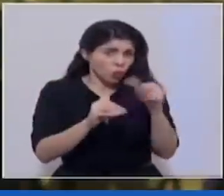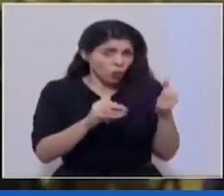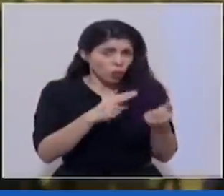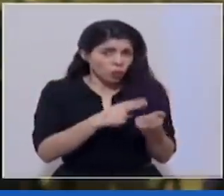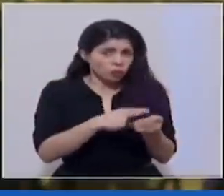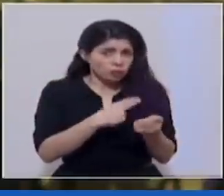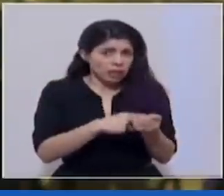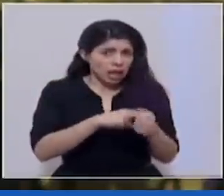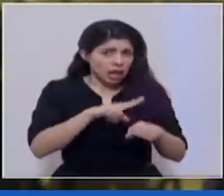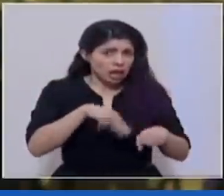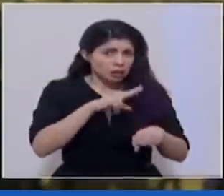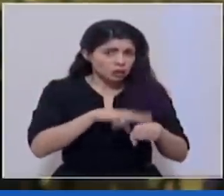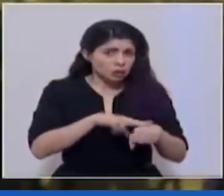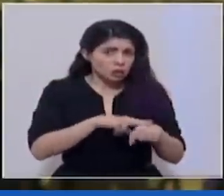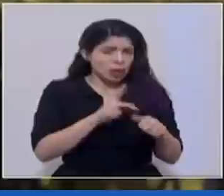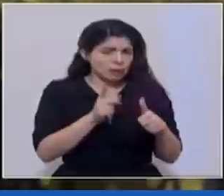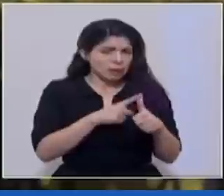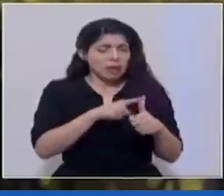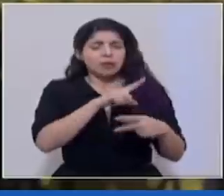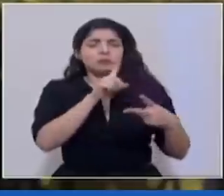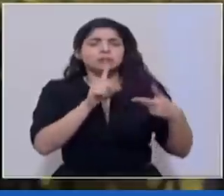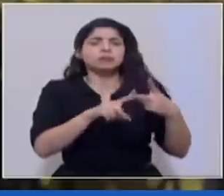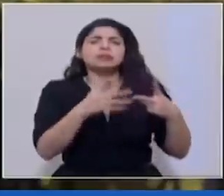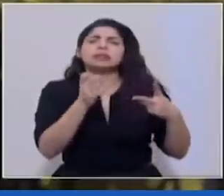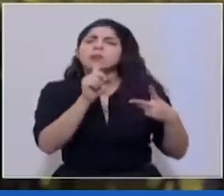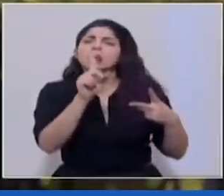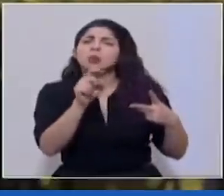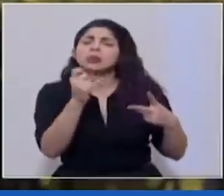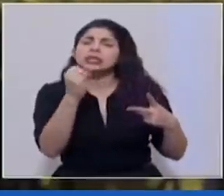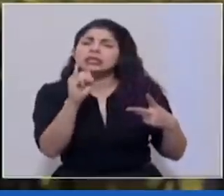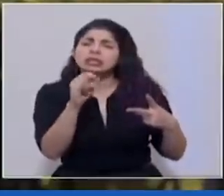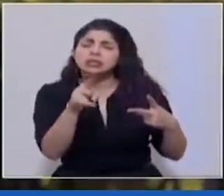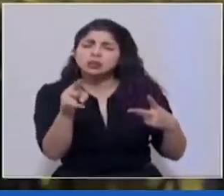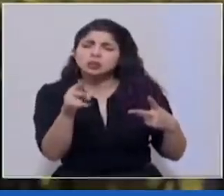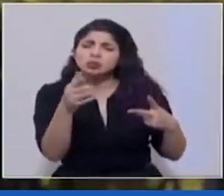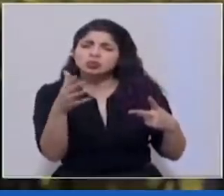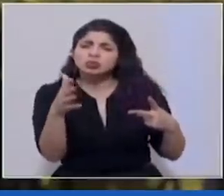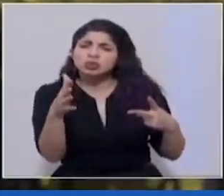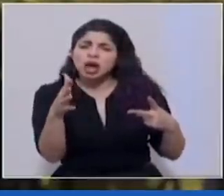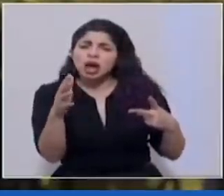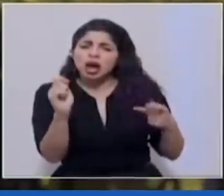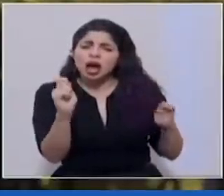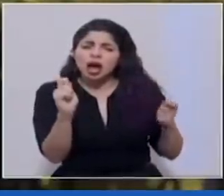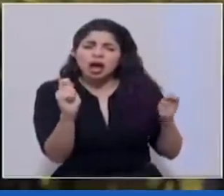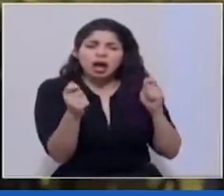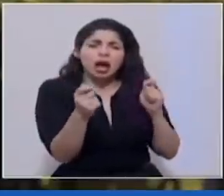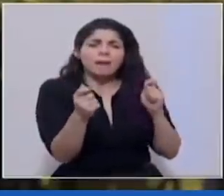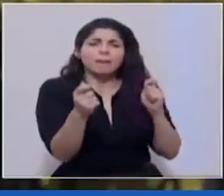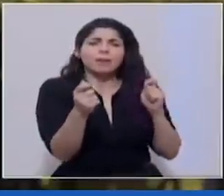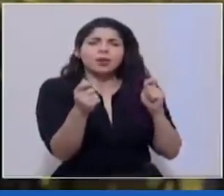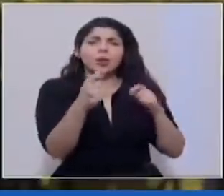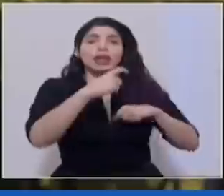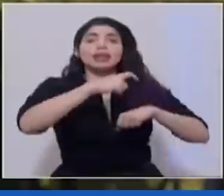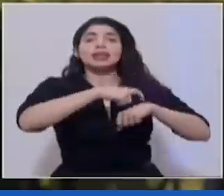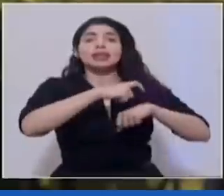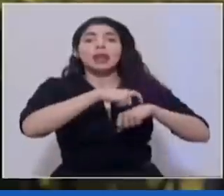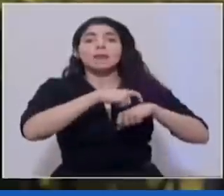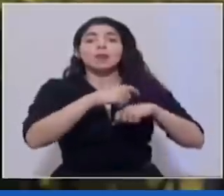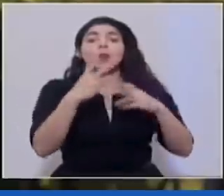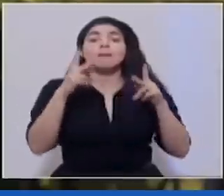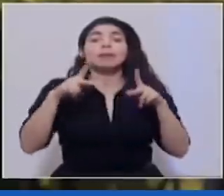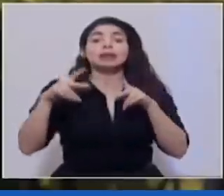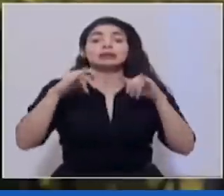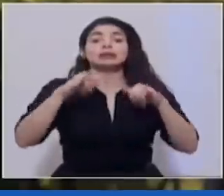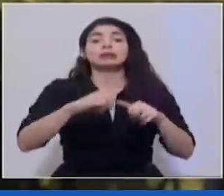médico nacional. Eso por un lado. Y quería preguntarle si se han cambiado los tiempos de estadía en